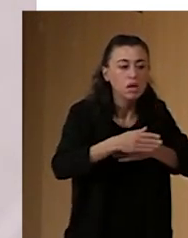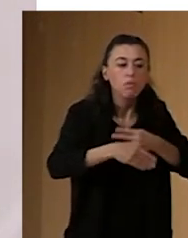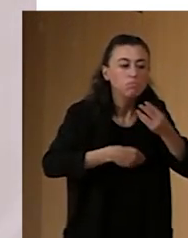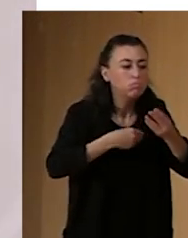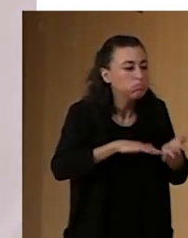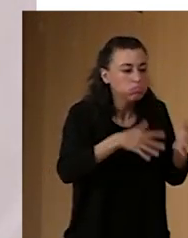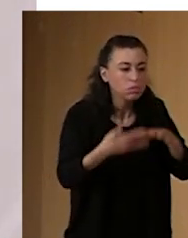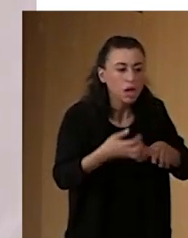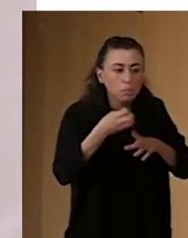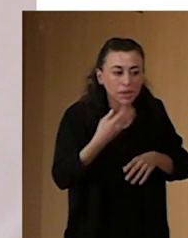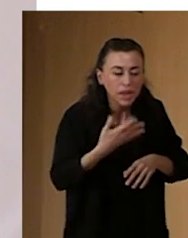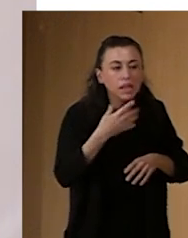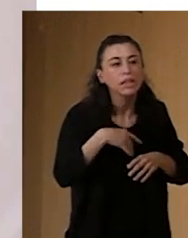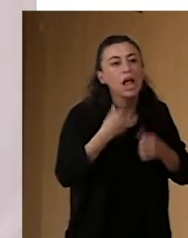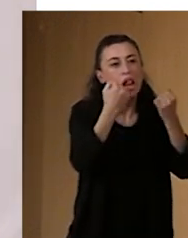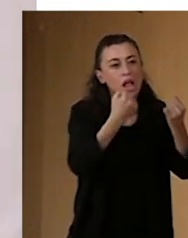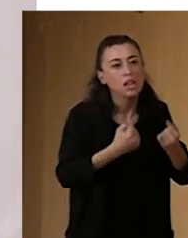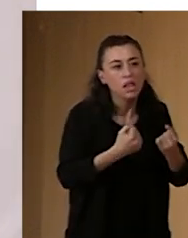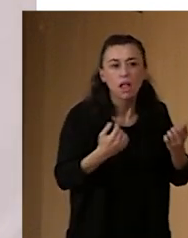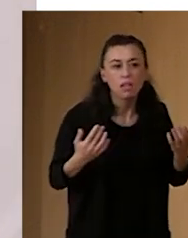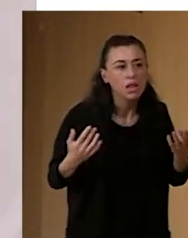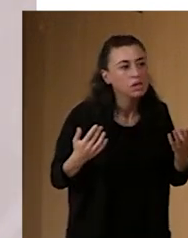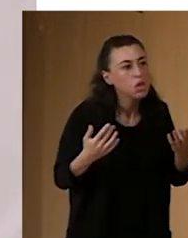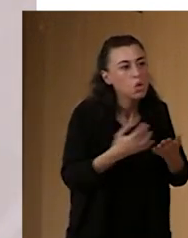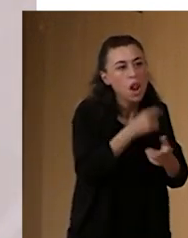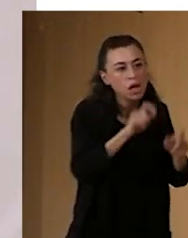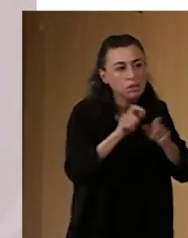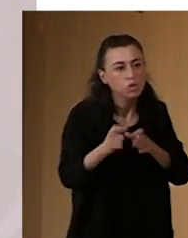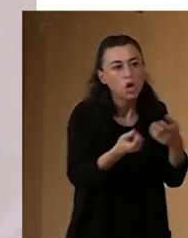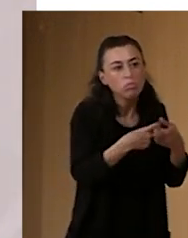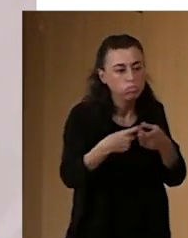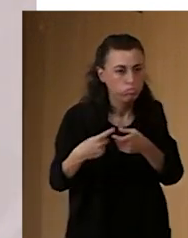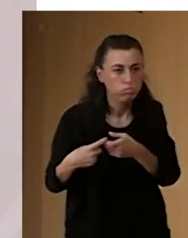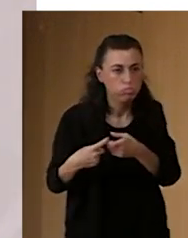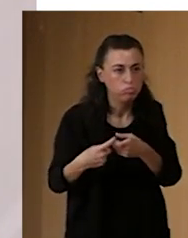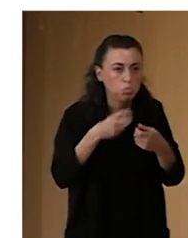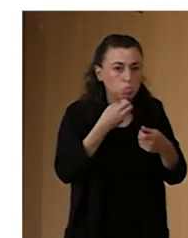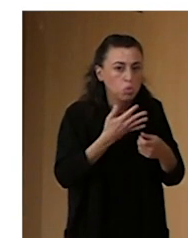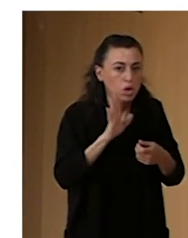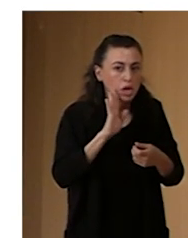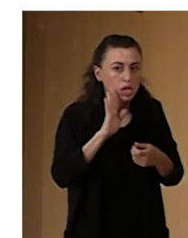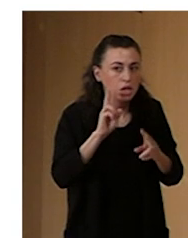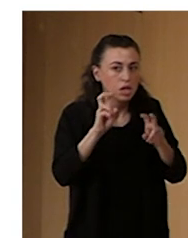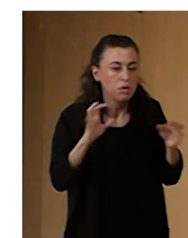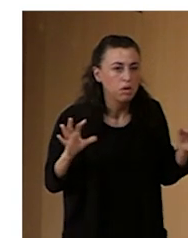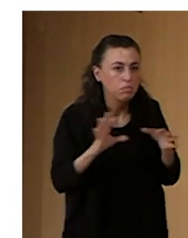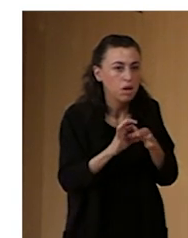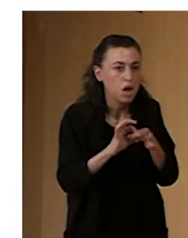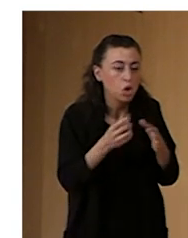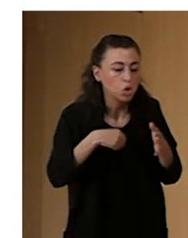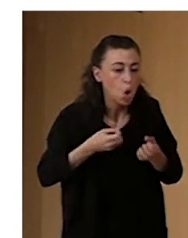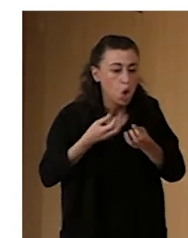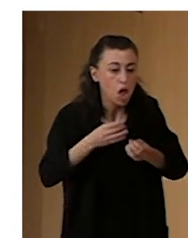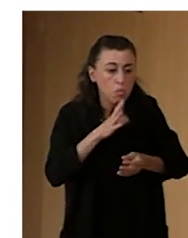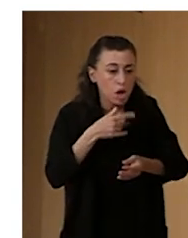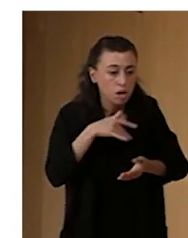participe en todas las entidades, ¿vale? O todas las personas de la entidad, perdón. Luego, relacionado con esto, pero lo contamos porque son cosas que nos han